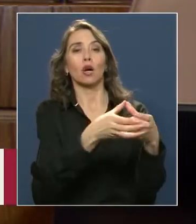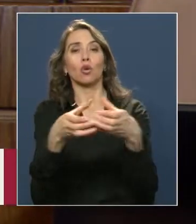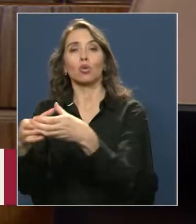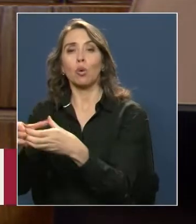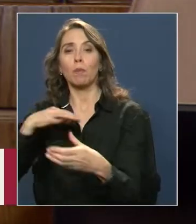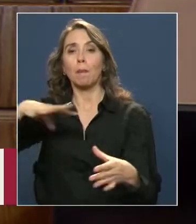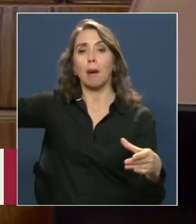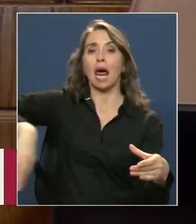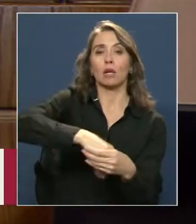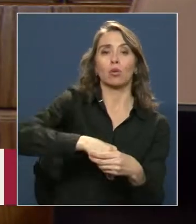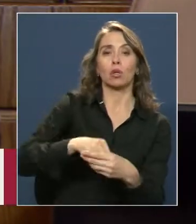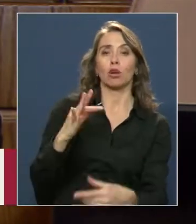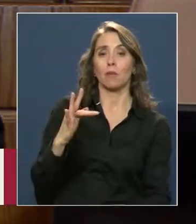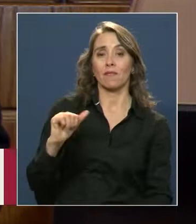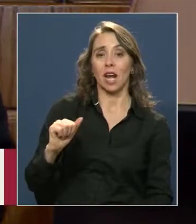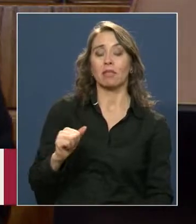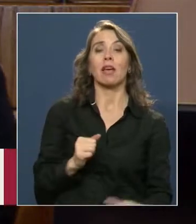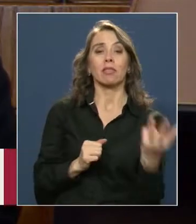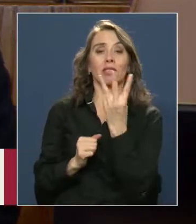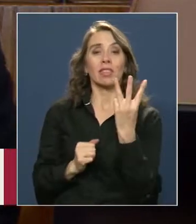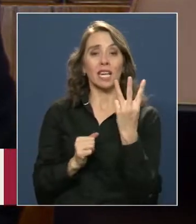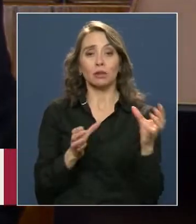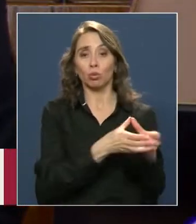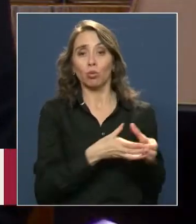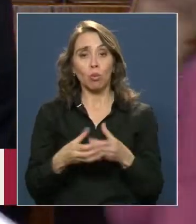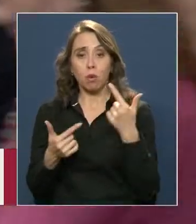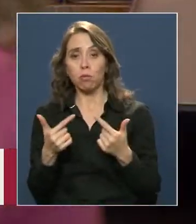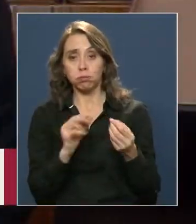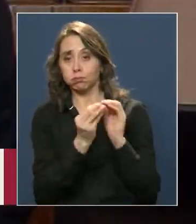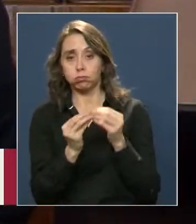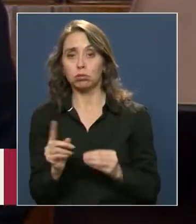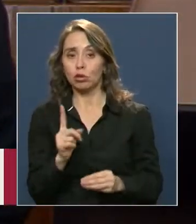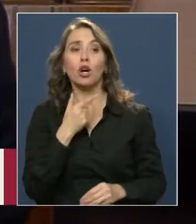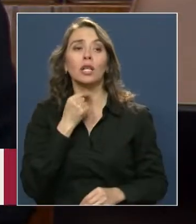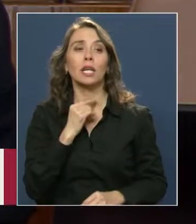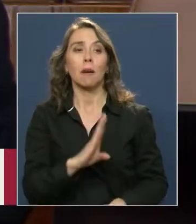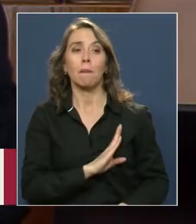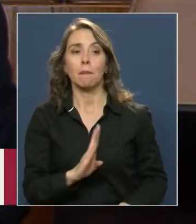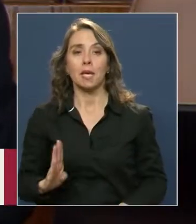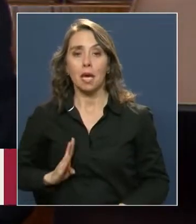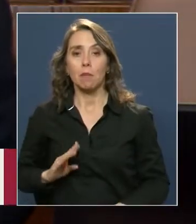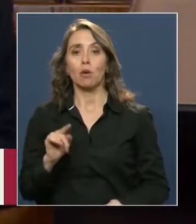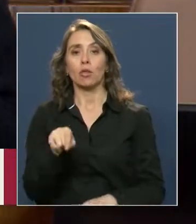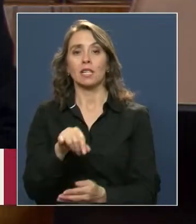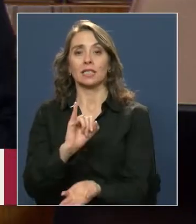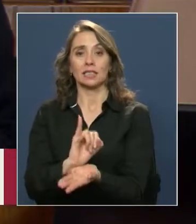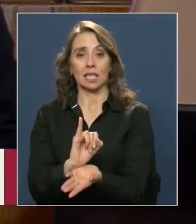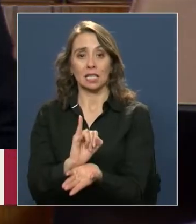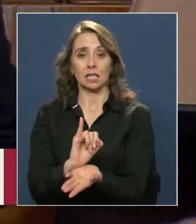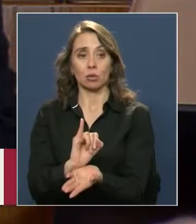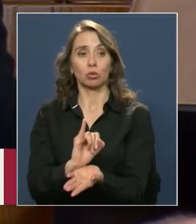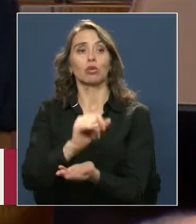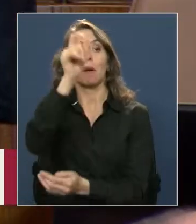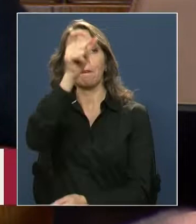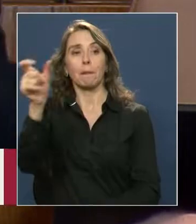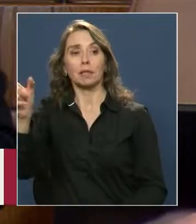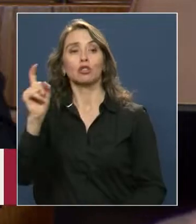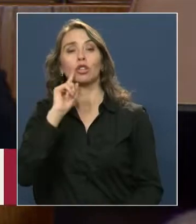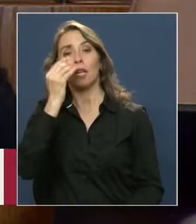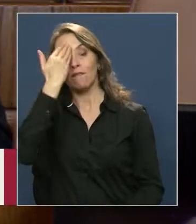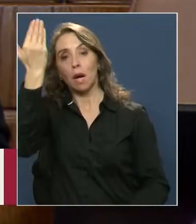incluyan a nosotros como frente amplio. Lo que nosotros queremos es que quienes integren este tipo de instituciones sean personas con